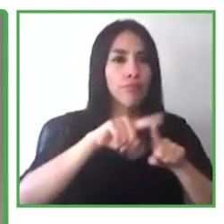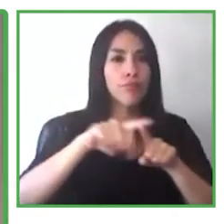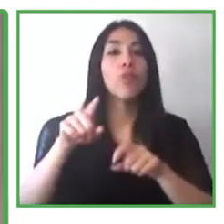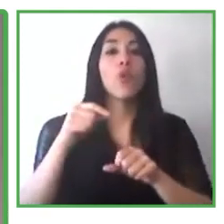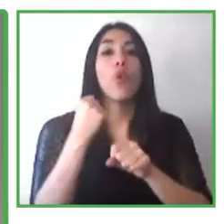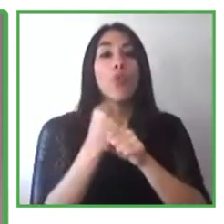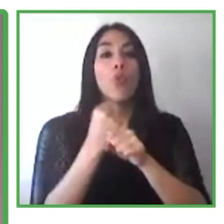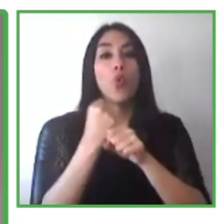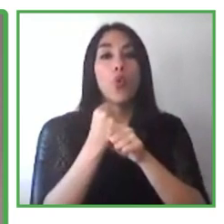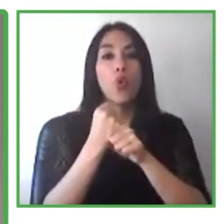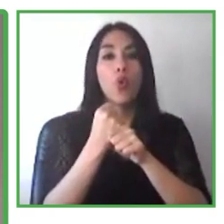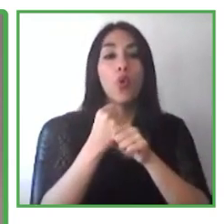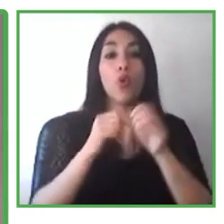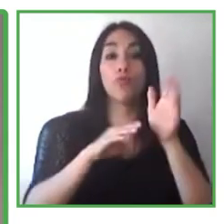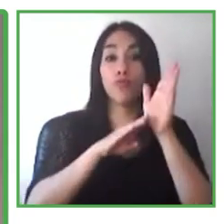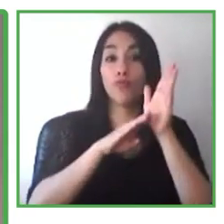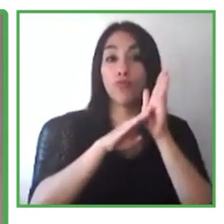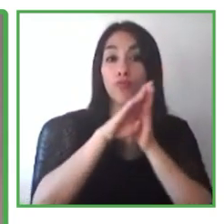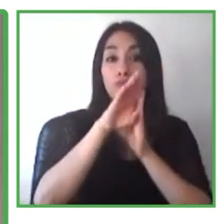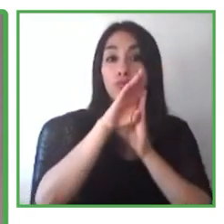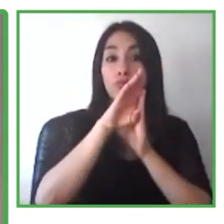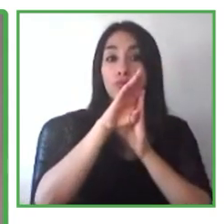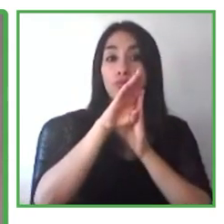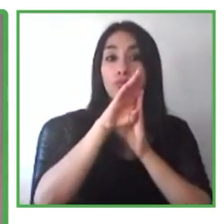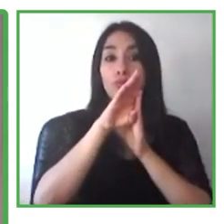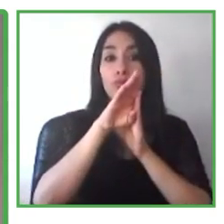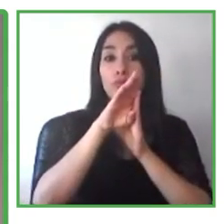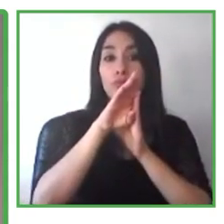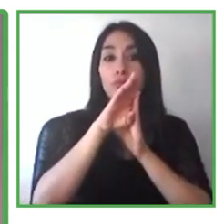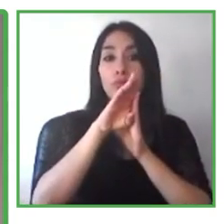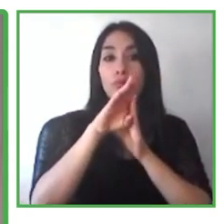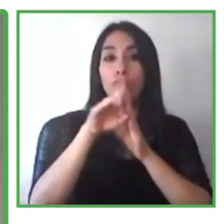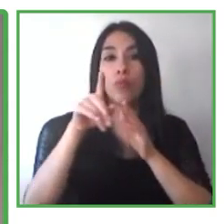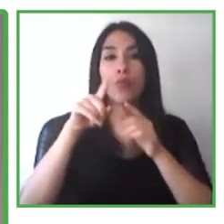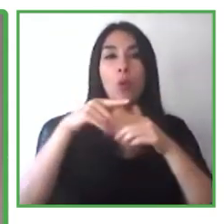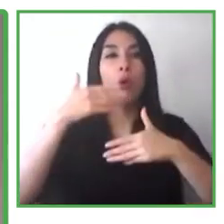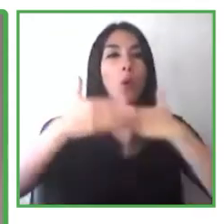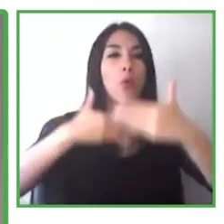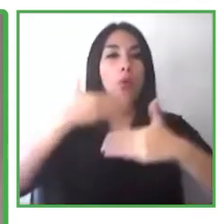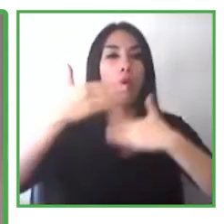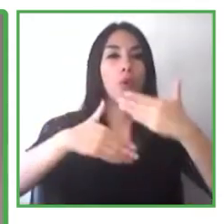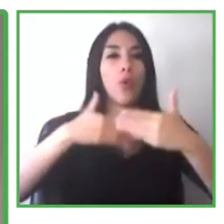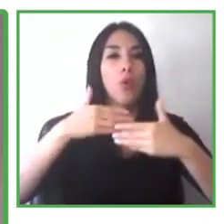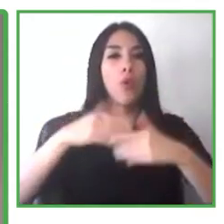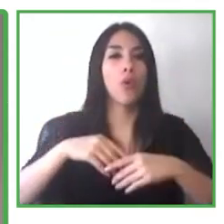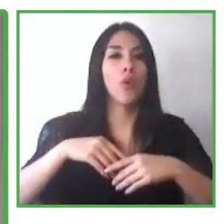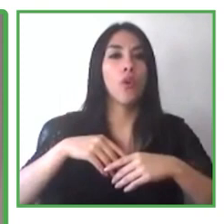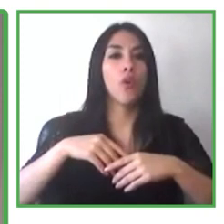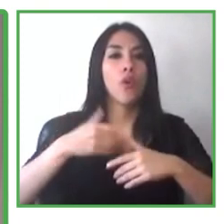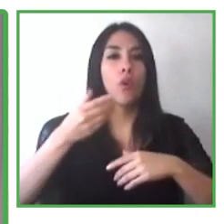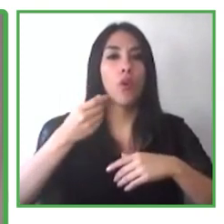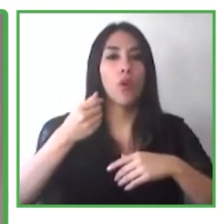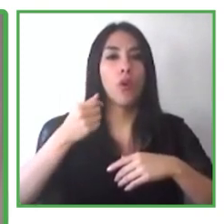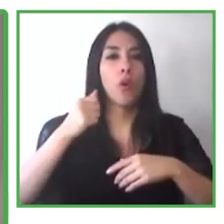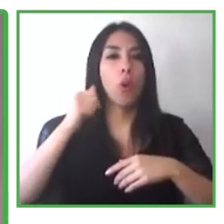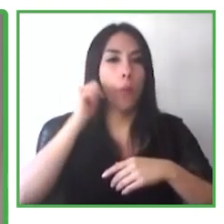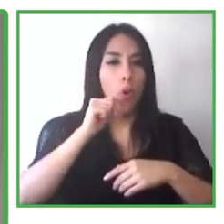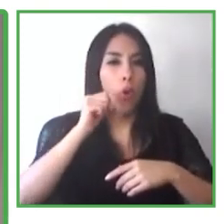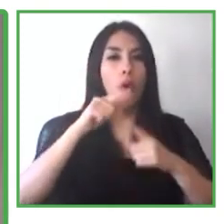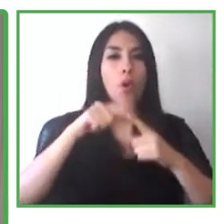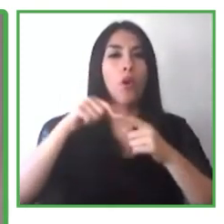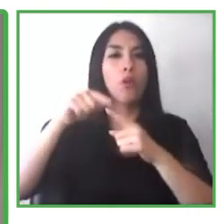emprendimiento, jóvenes, mujeres, personas con discapacidades, no solo en Latinoamérica y